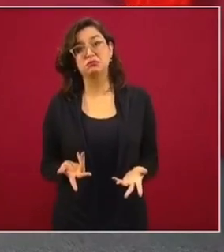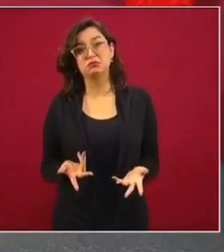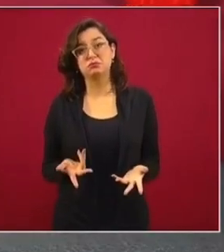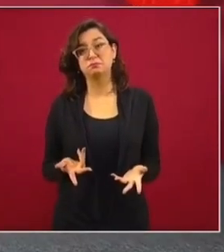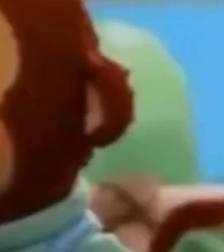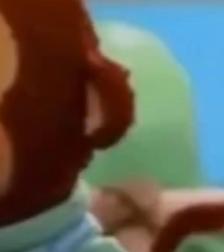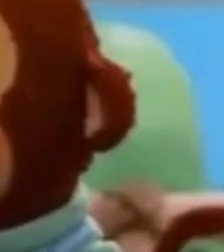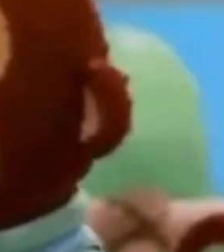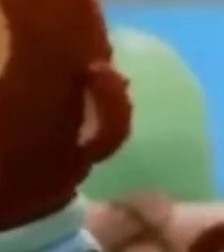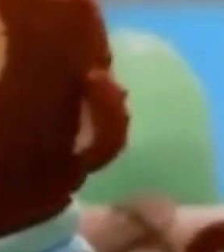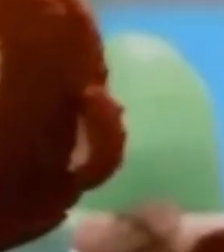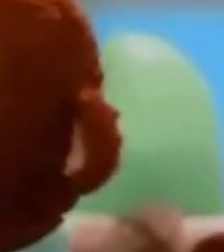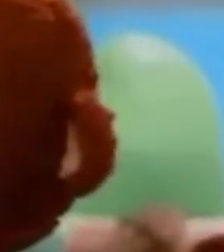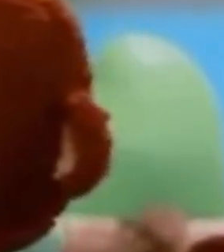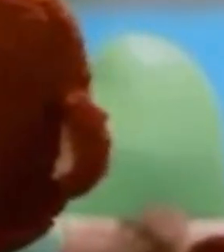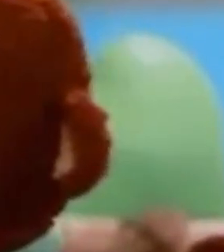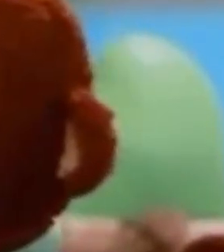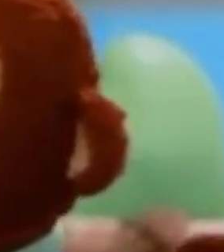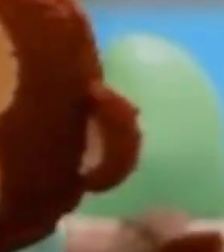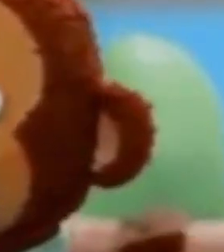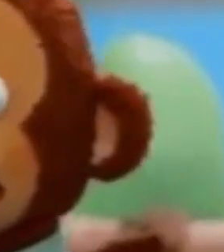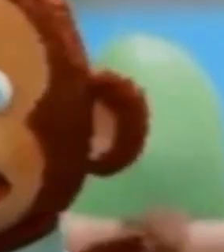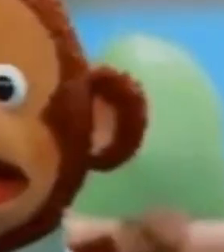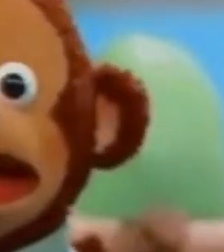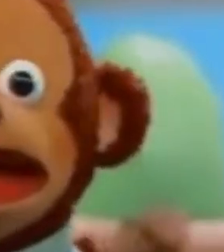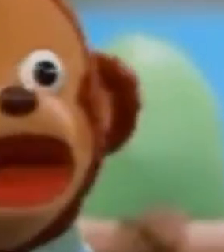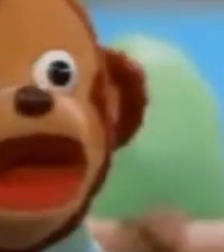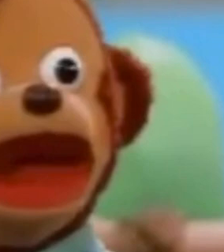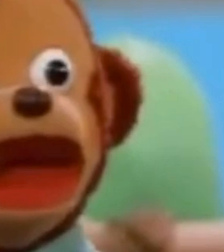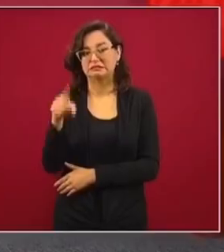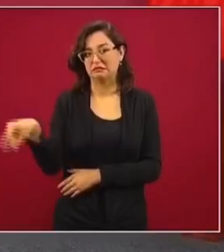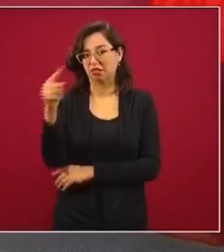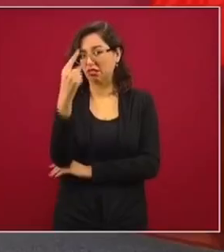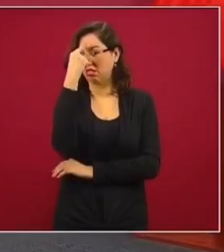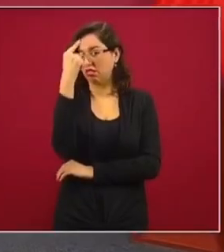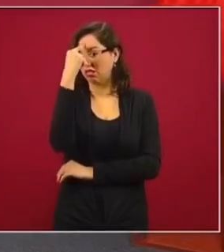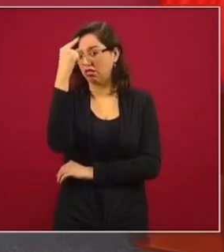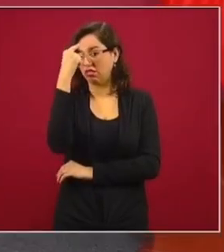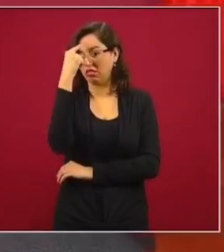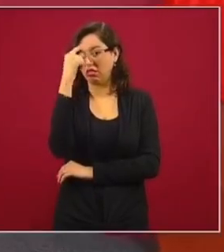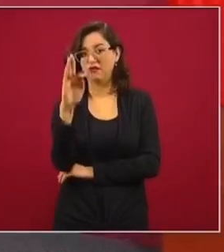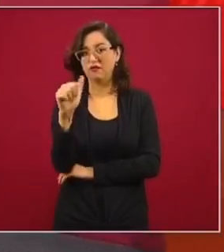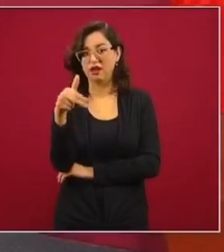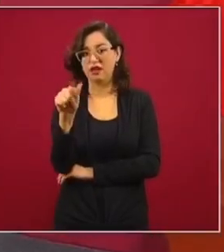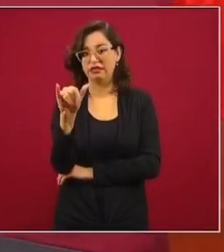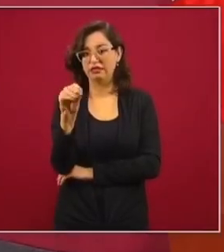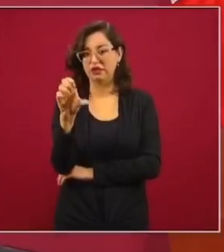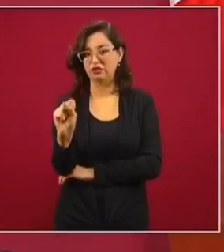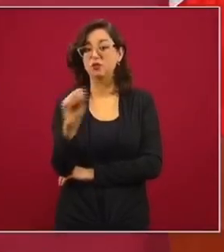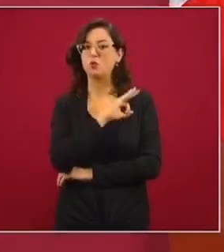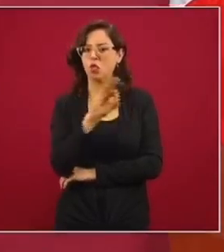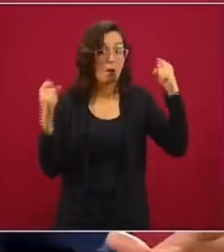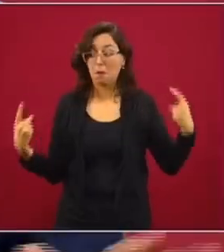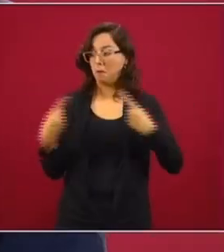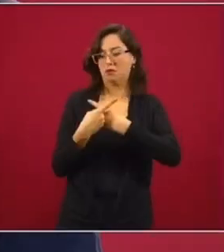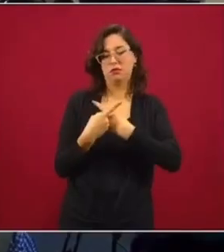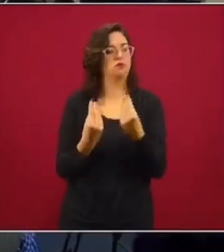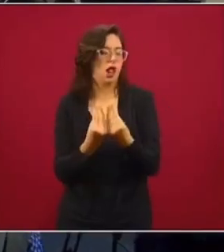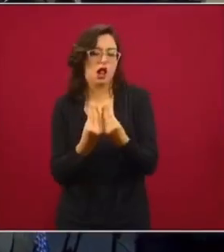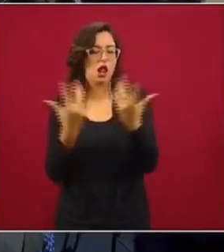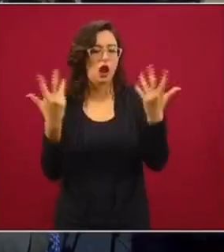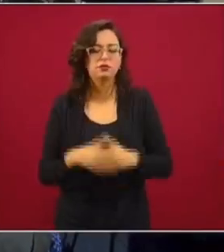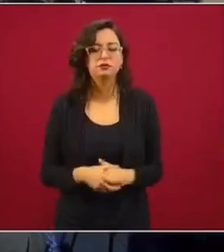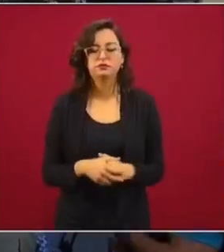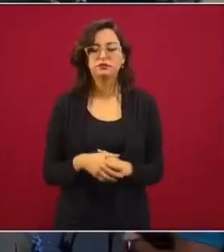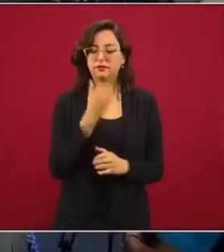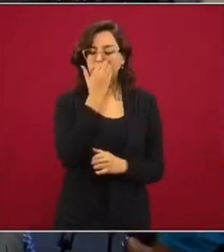amabilidad, fanáticos. Podría decir algo más fuerte. Pero el hecho de señalar